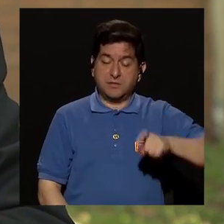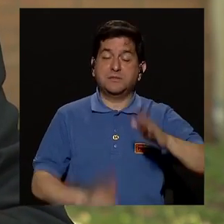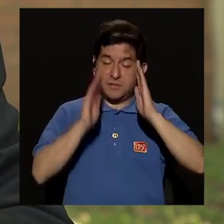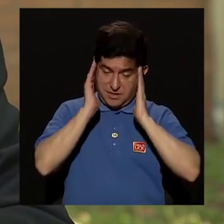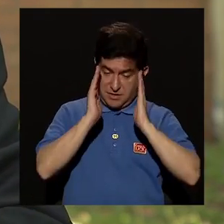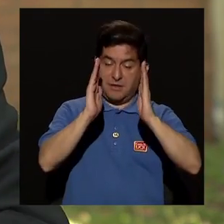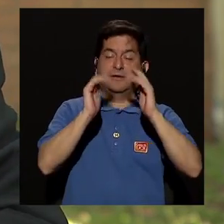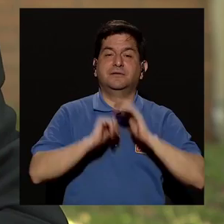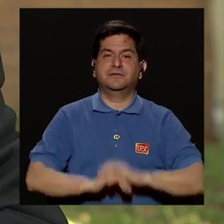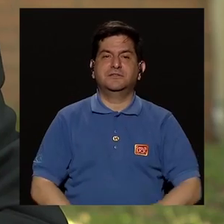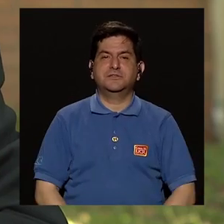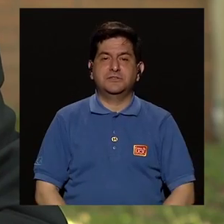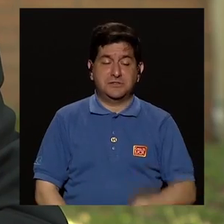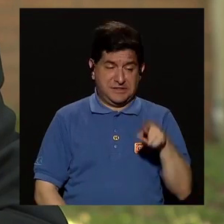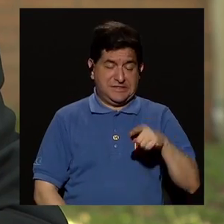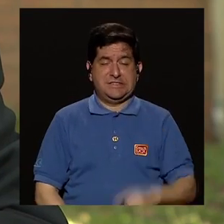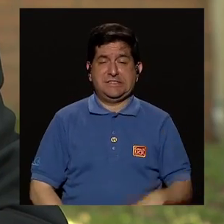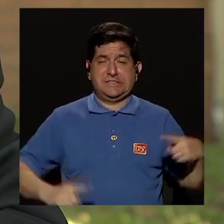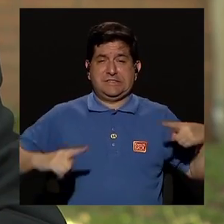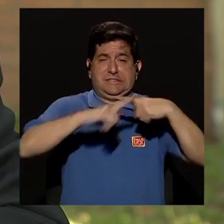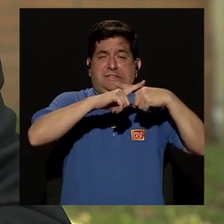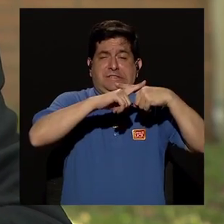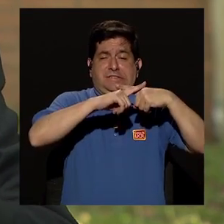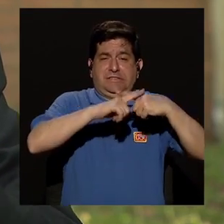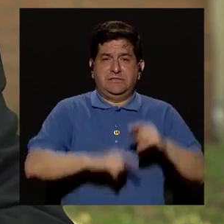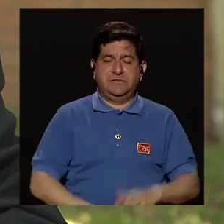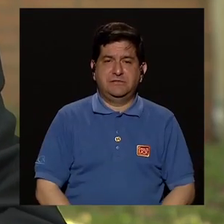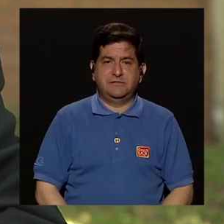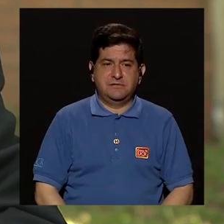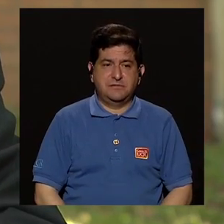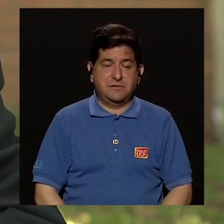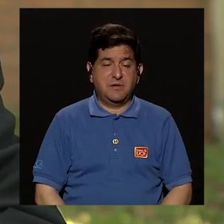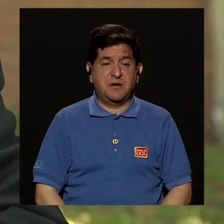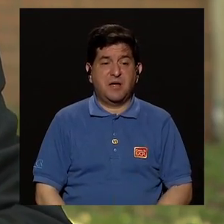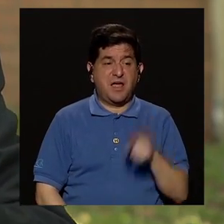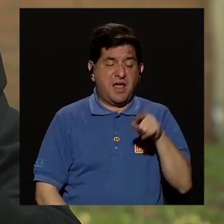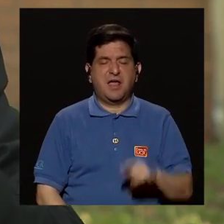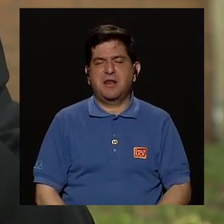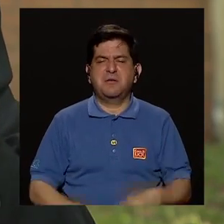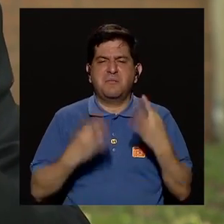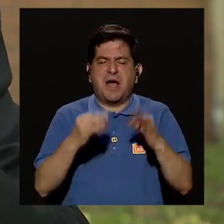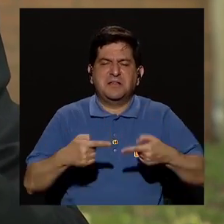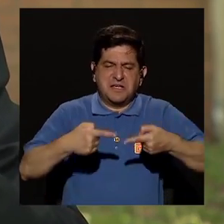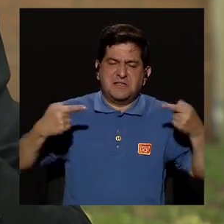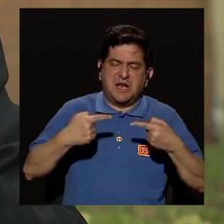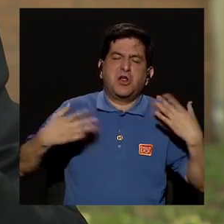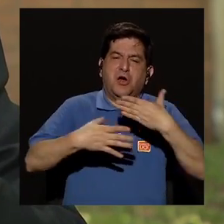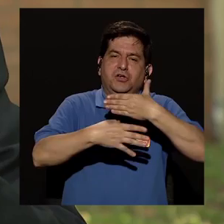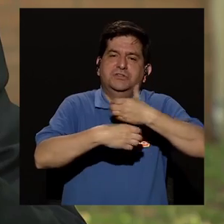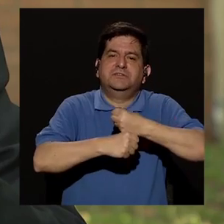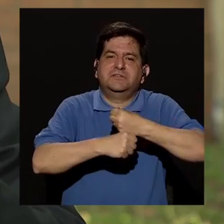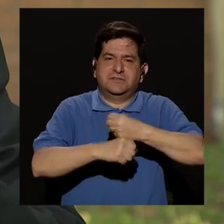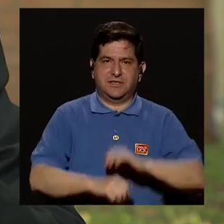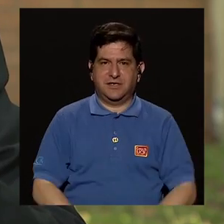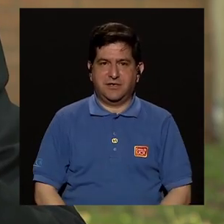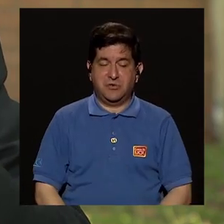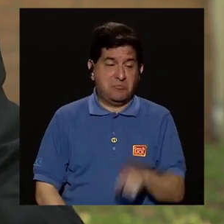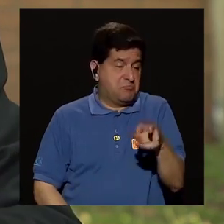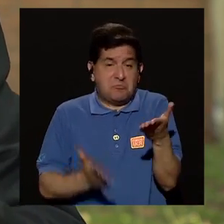escucharnos hay un choque de voluntades entonces te va a seguir la contraria porque va tomar la contraria